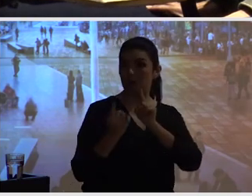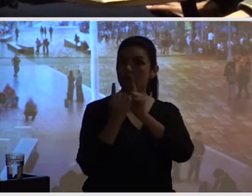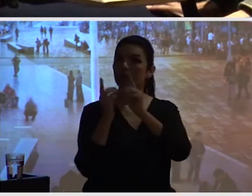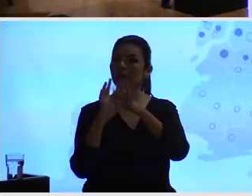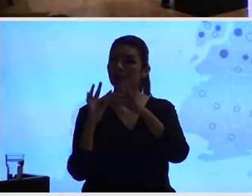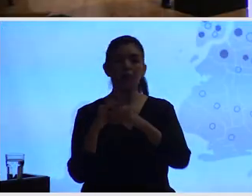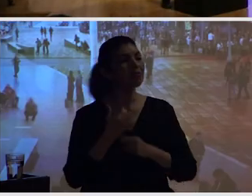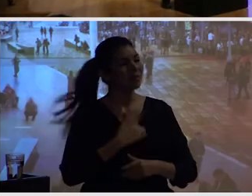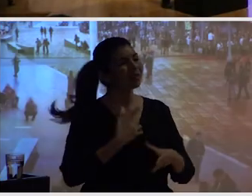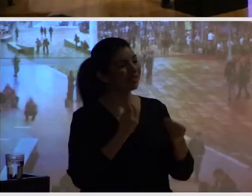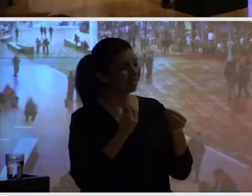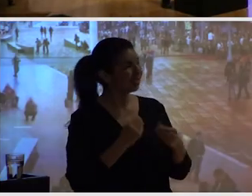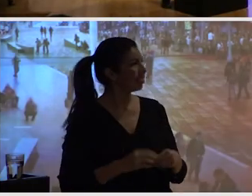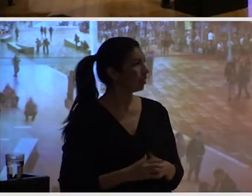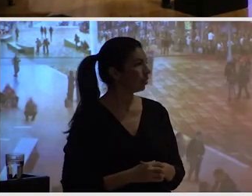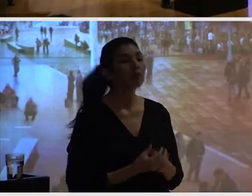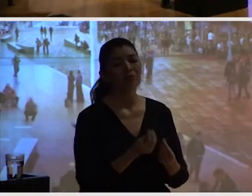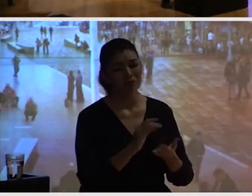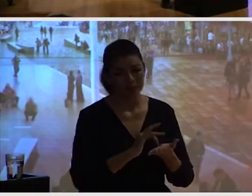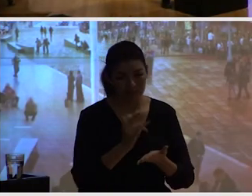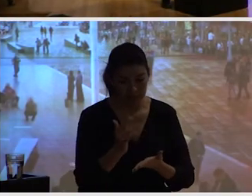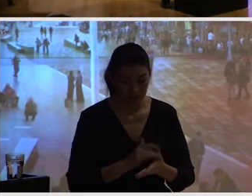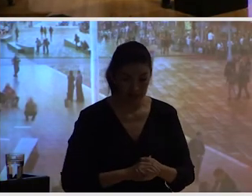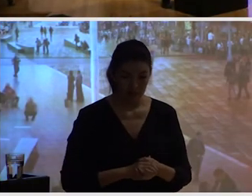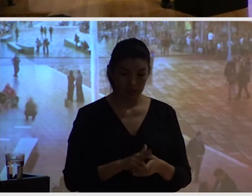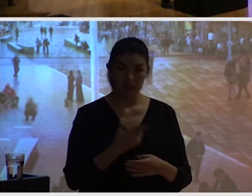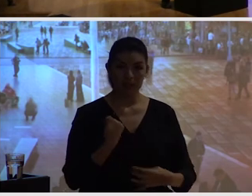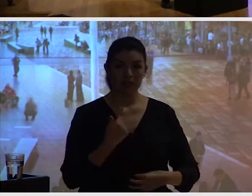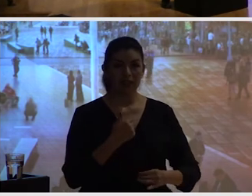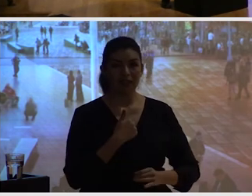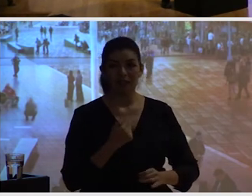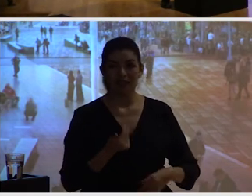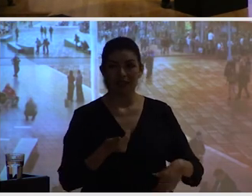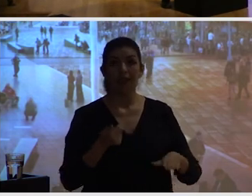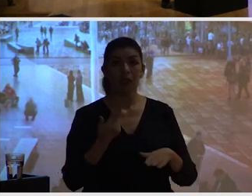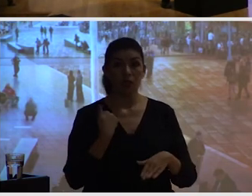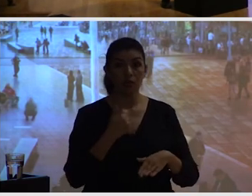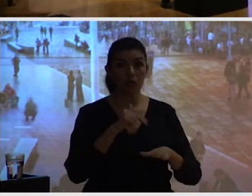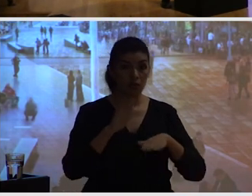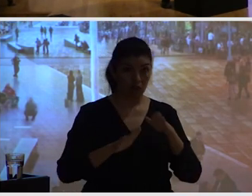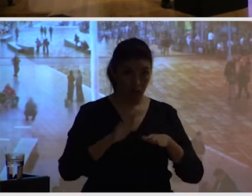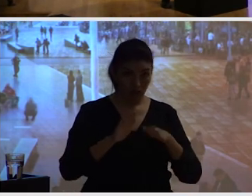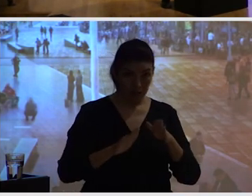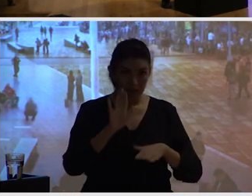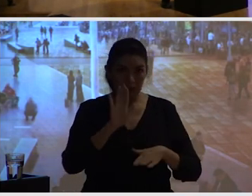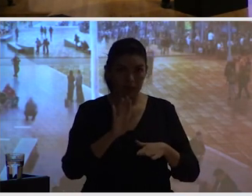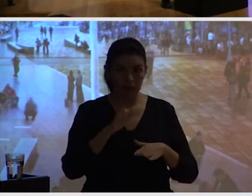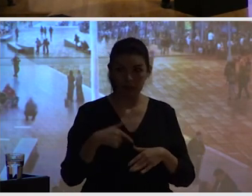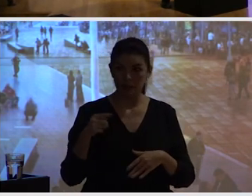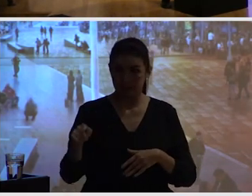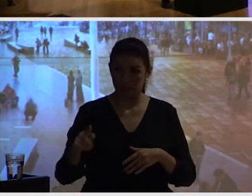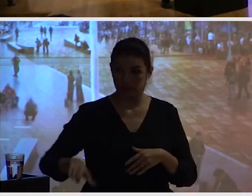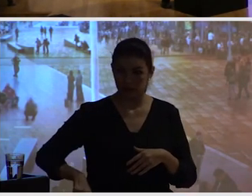gracias si nosotros en muchos casos nos encontramos en este papel entre la comunidad civil y las autoridades e intentamos